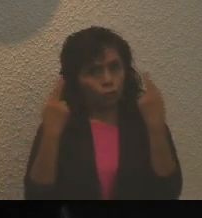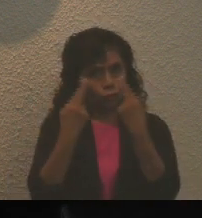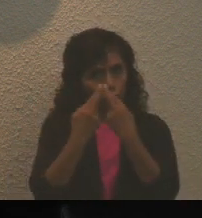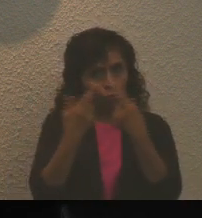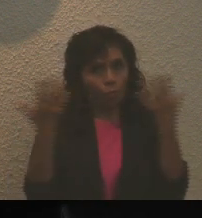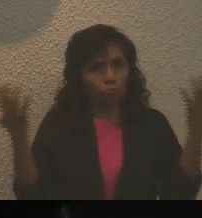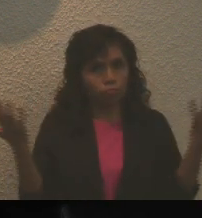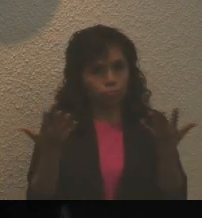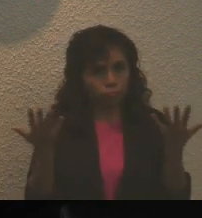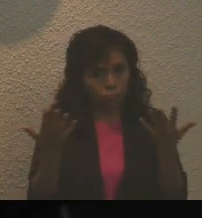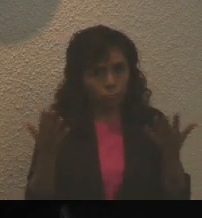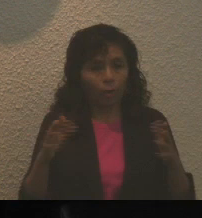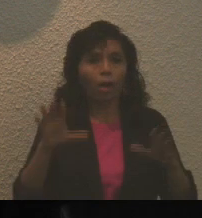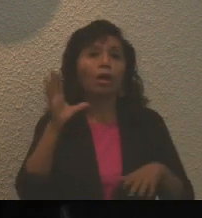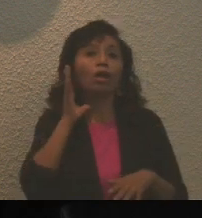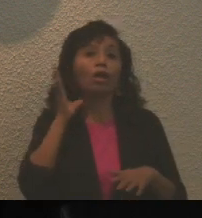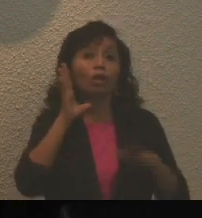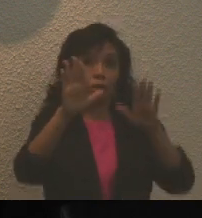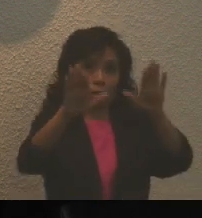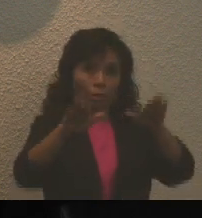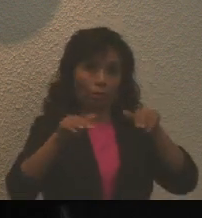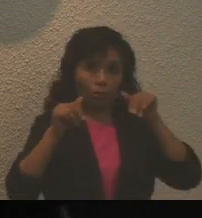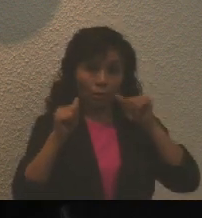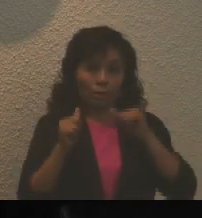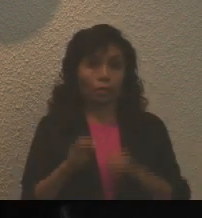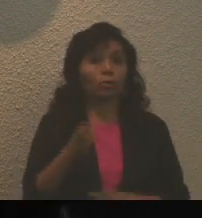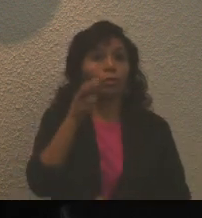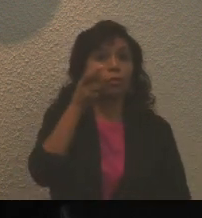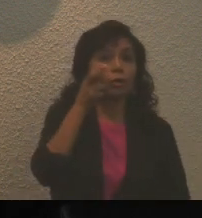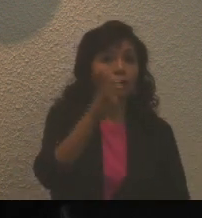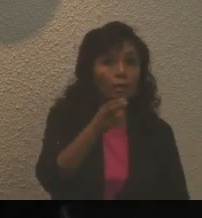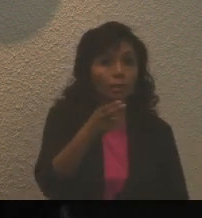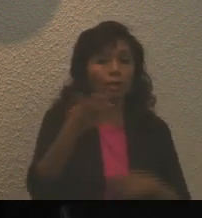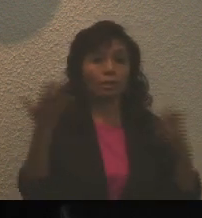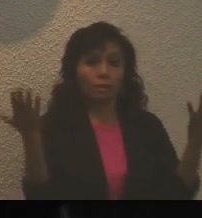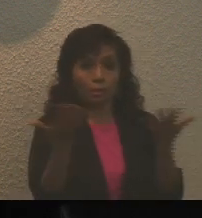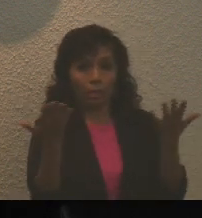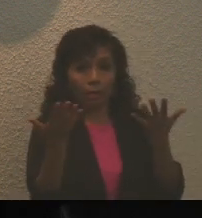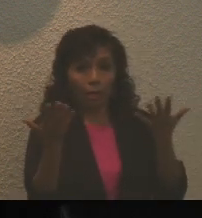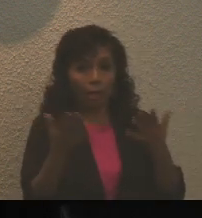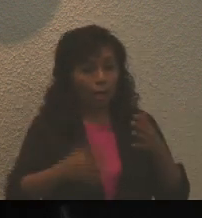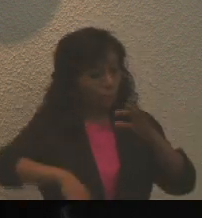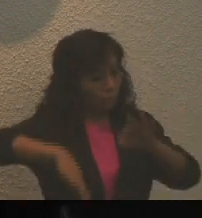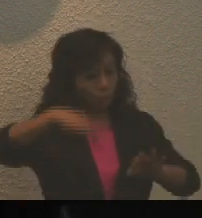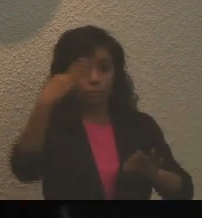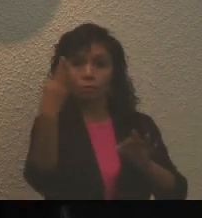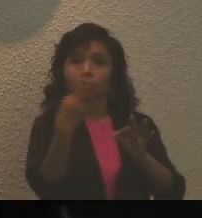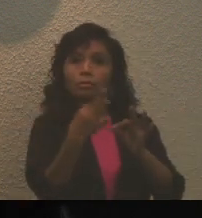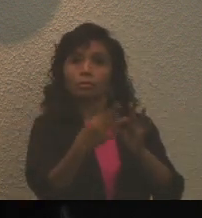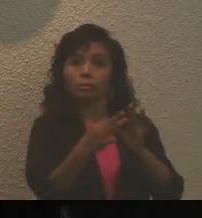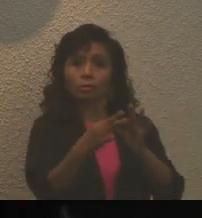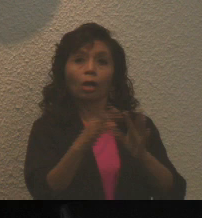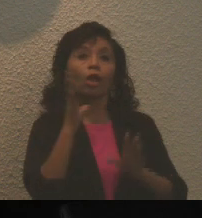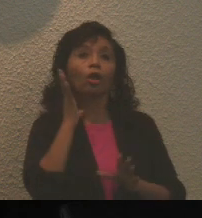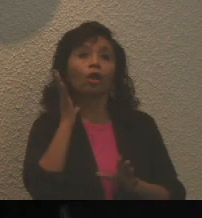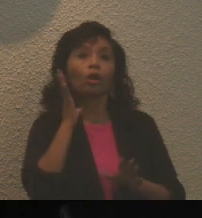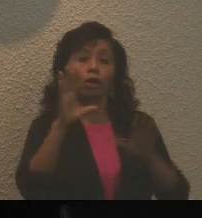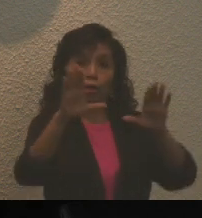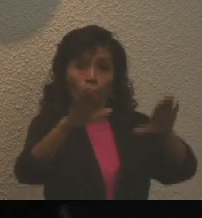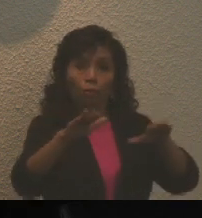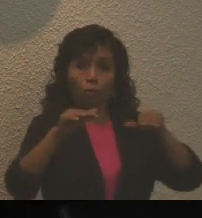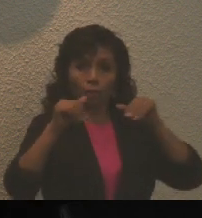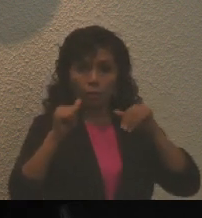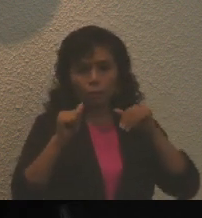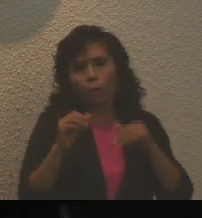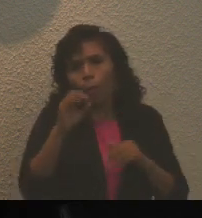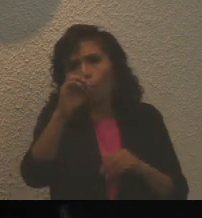legislatura del Estado, misma que se celebrará en el recinto oficial del Poder Legislativo o en el lugar que